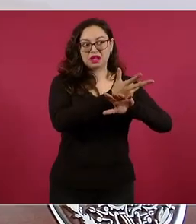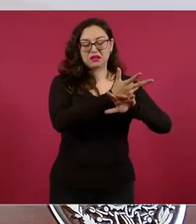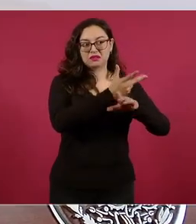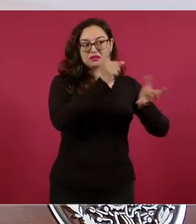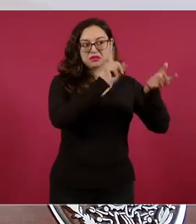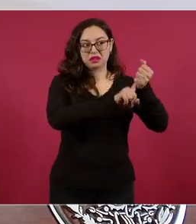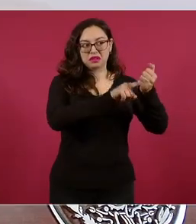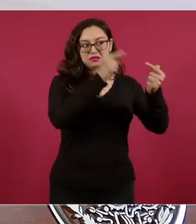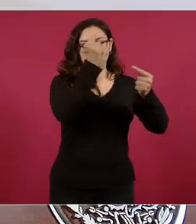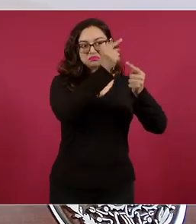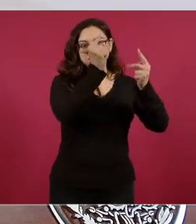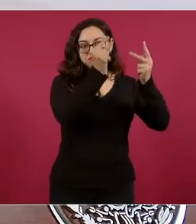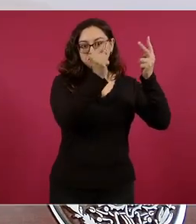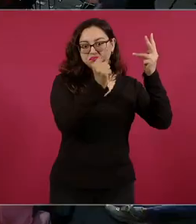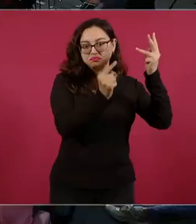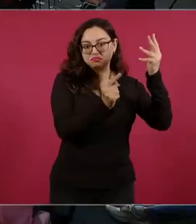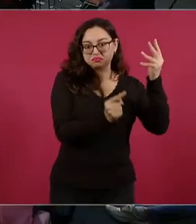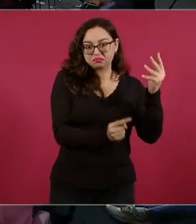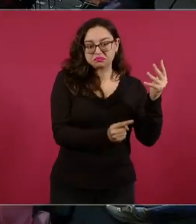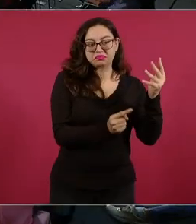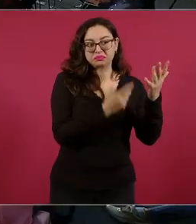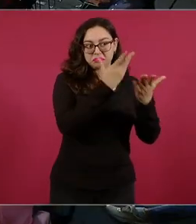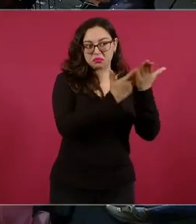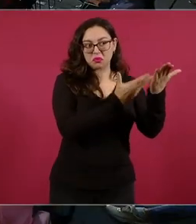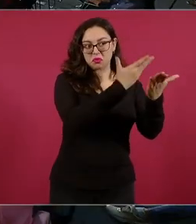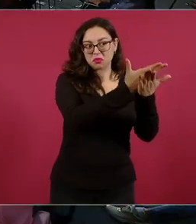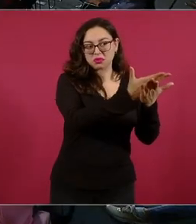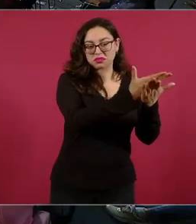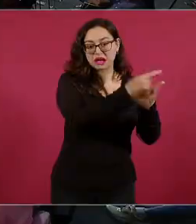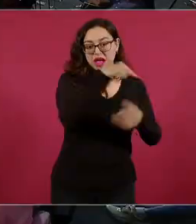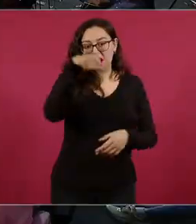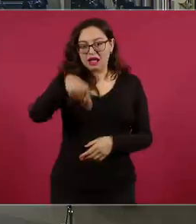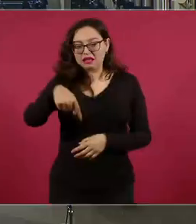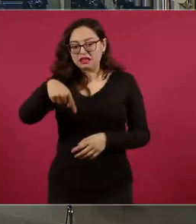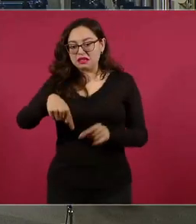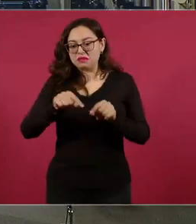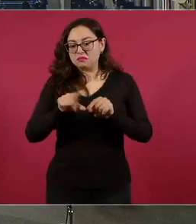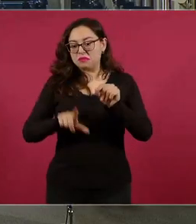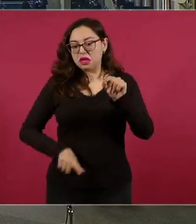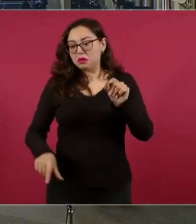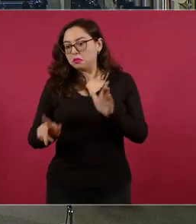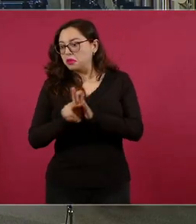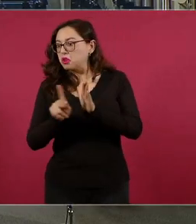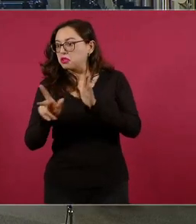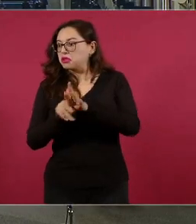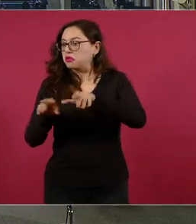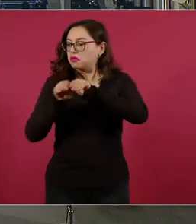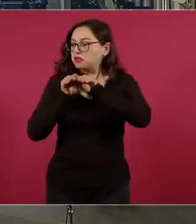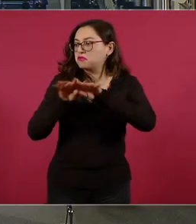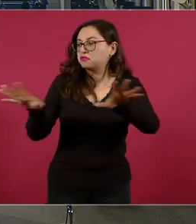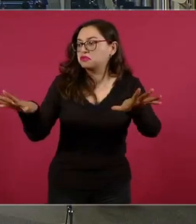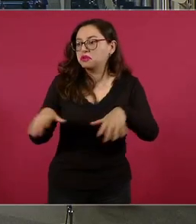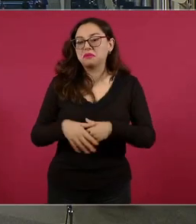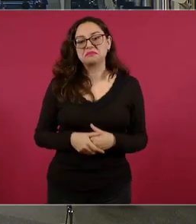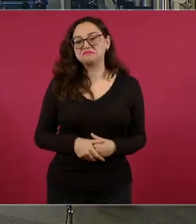no han sacado nada de la Reforma Judicial en Estados Unidos, nada más es aquí.